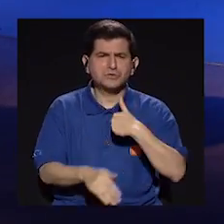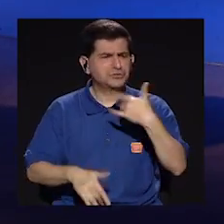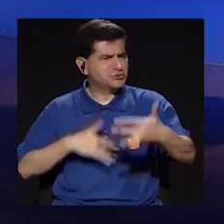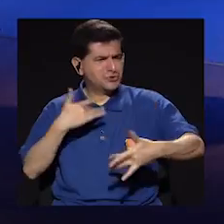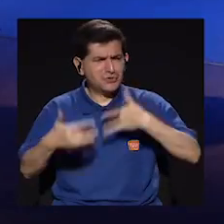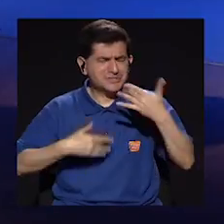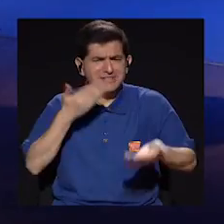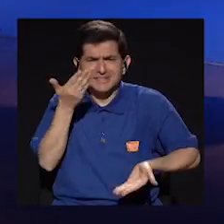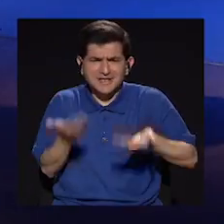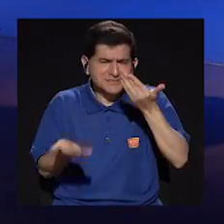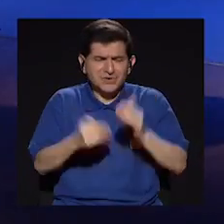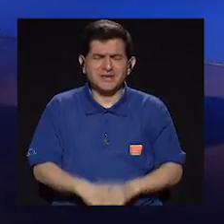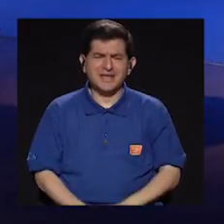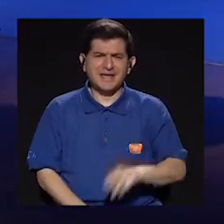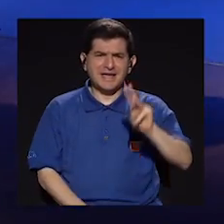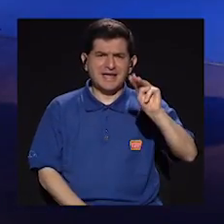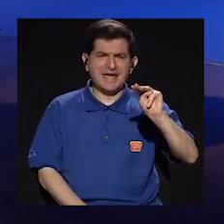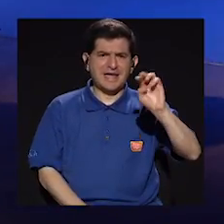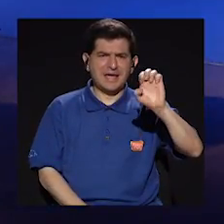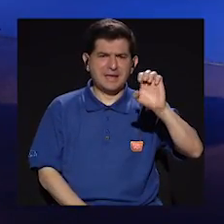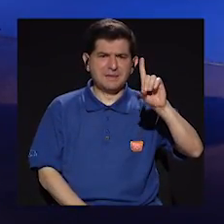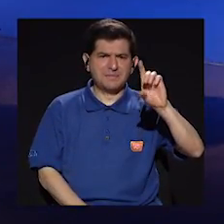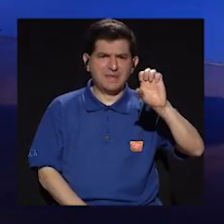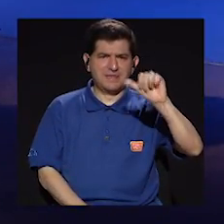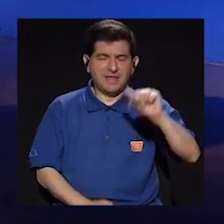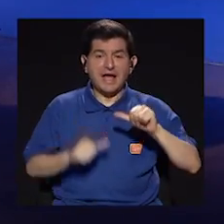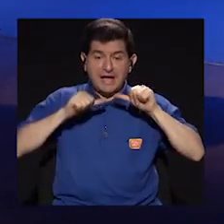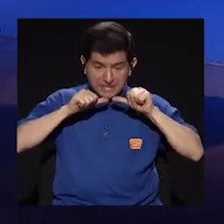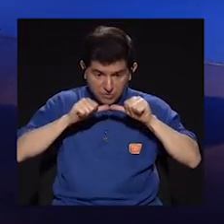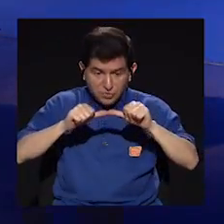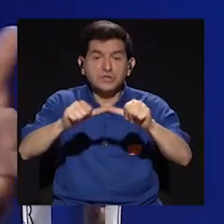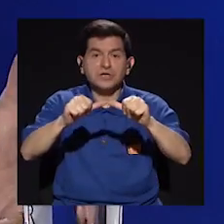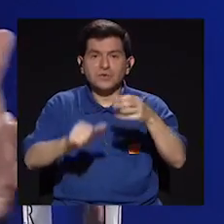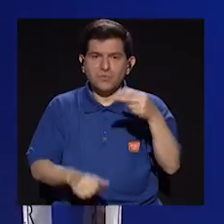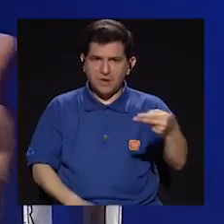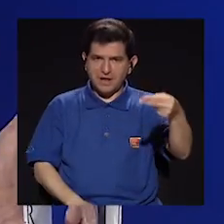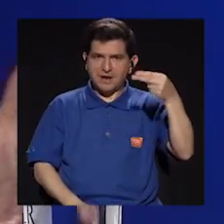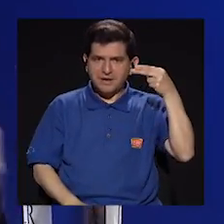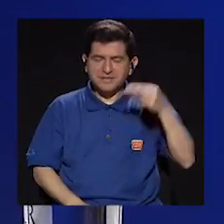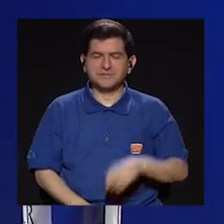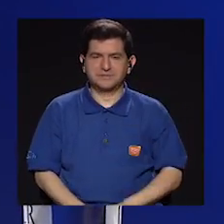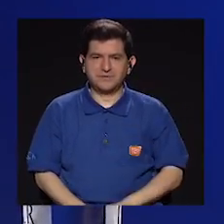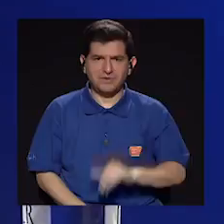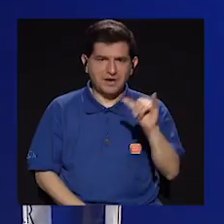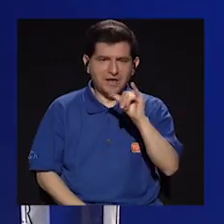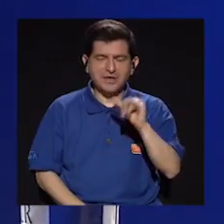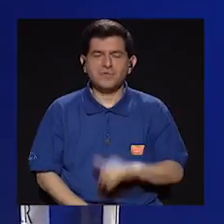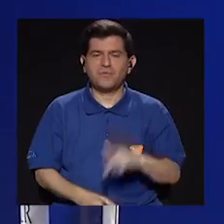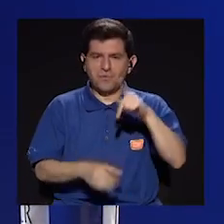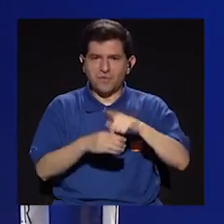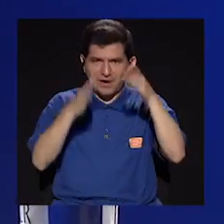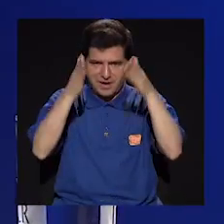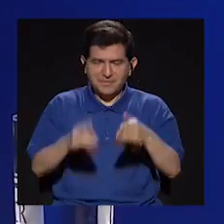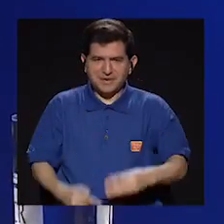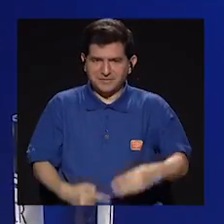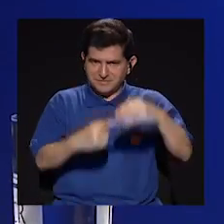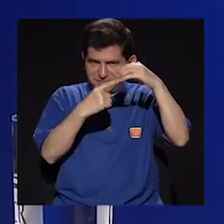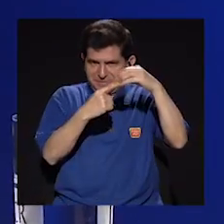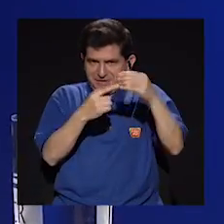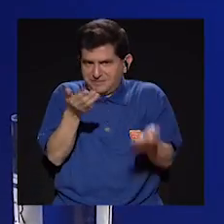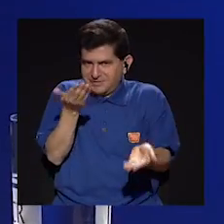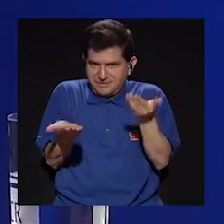como la sensación de si Medea es esa extensión de Irene y que además continúa con la misma actriz protagónica.